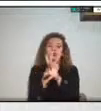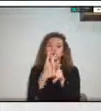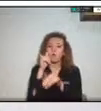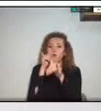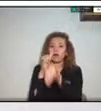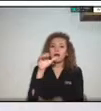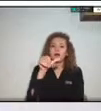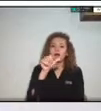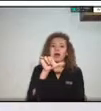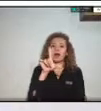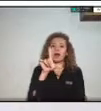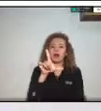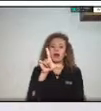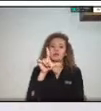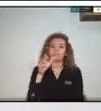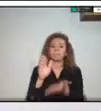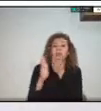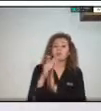Guillermo perdón adelante